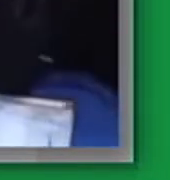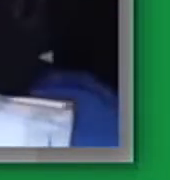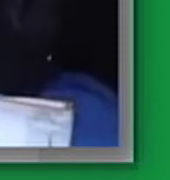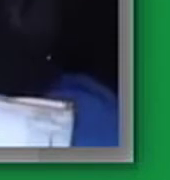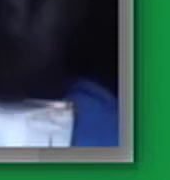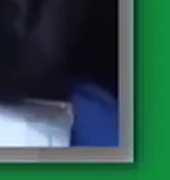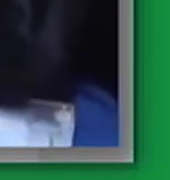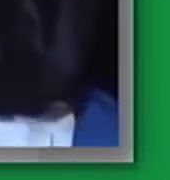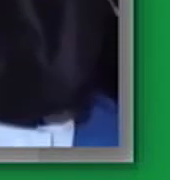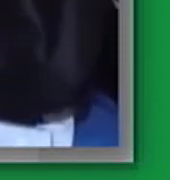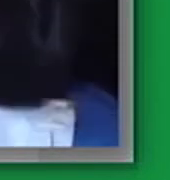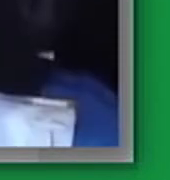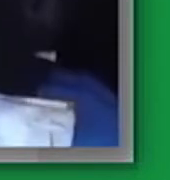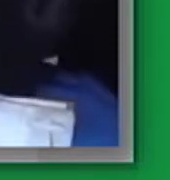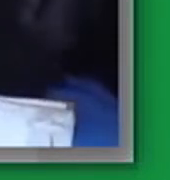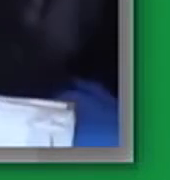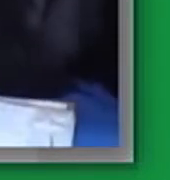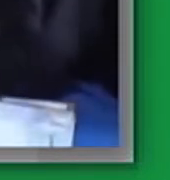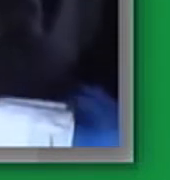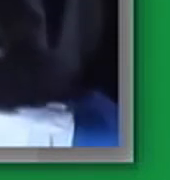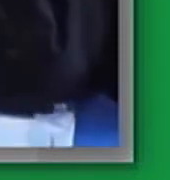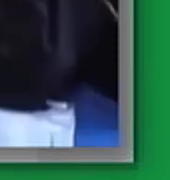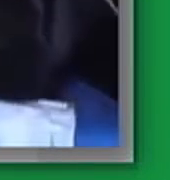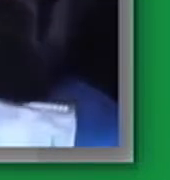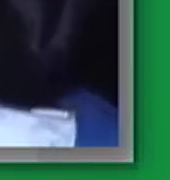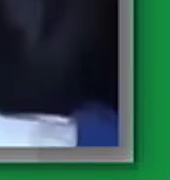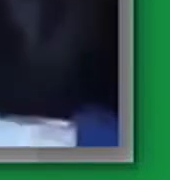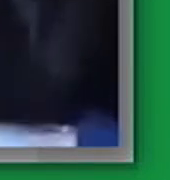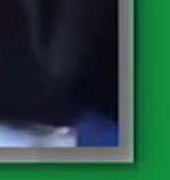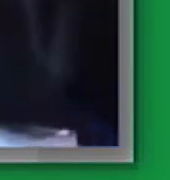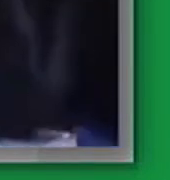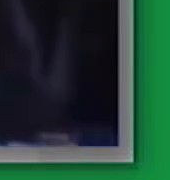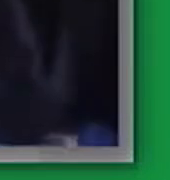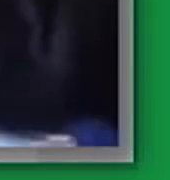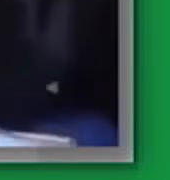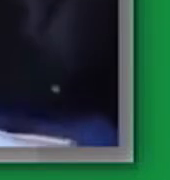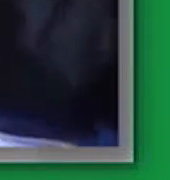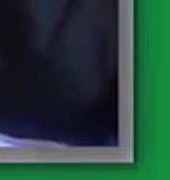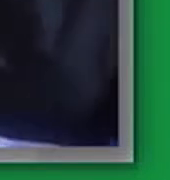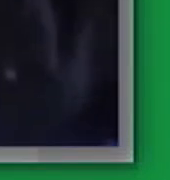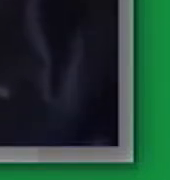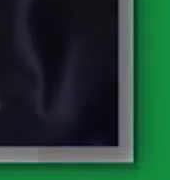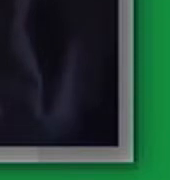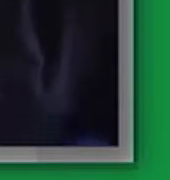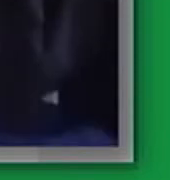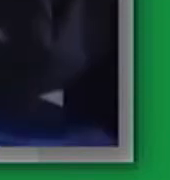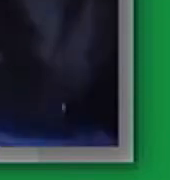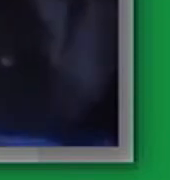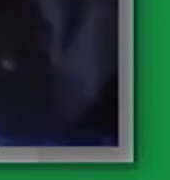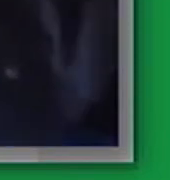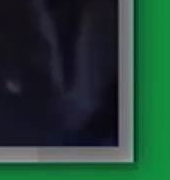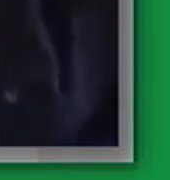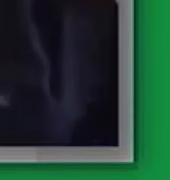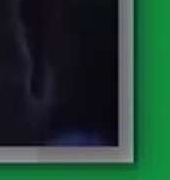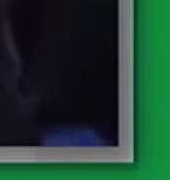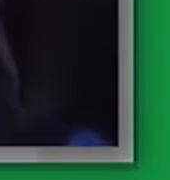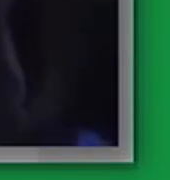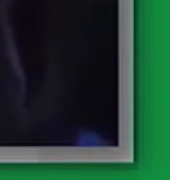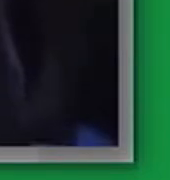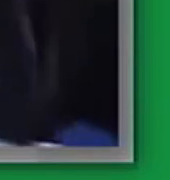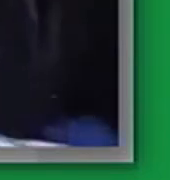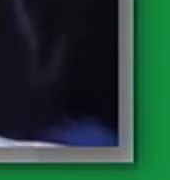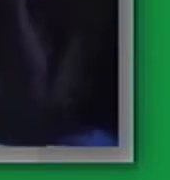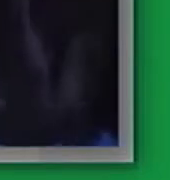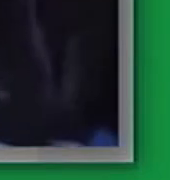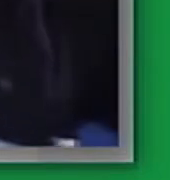leer? podemos leer poesía podemos leer canciones podemos leer cuentos podemos leer historia podemos leer recetas de